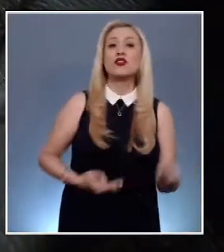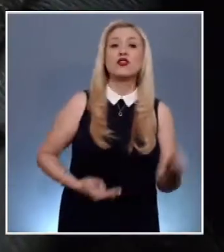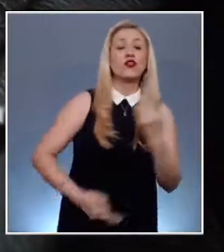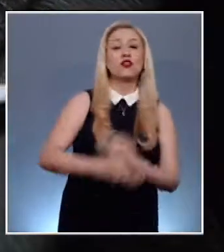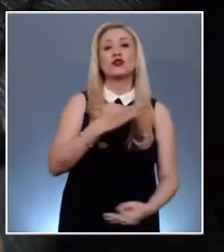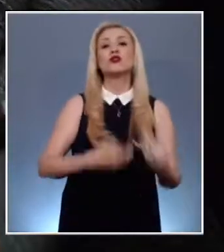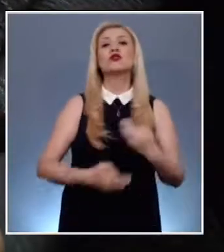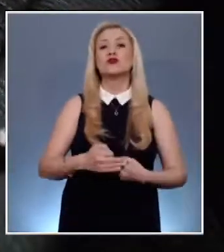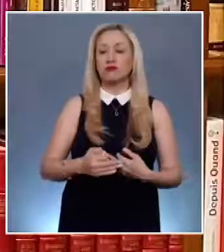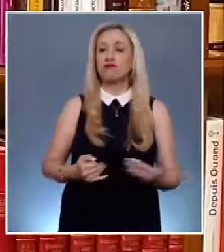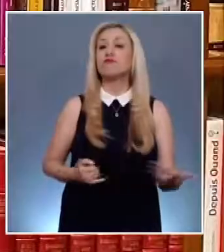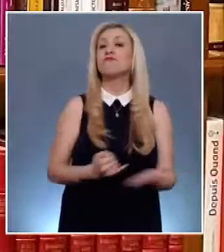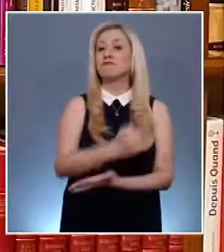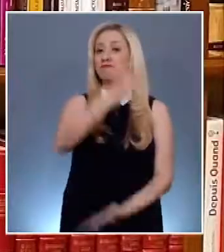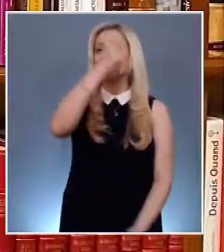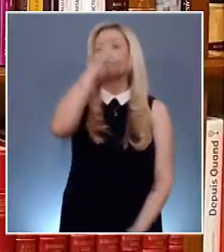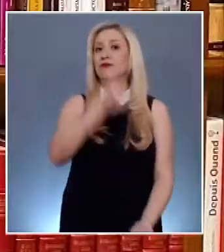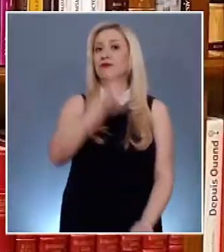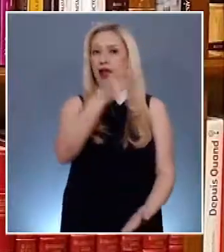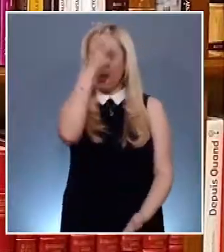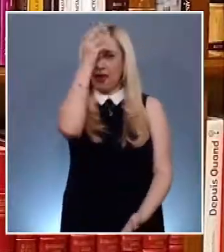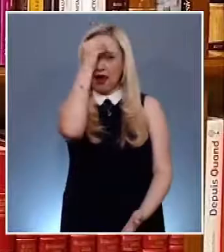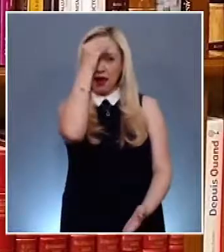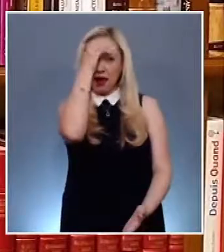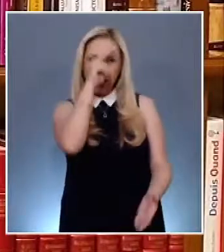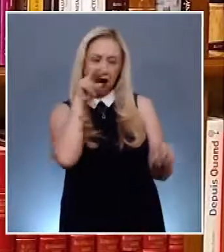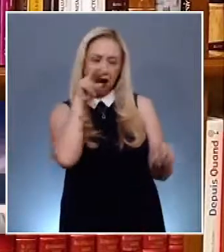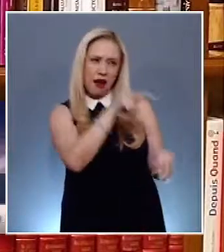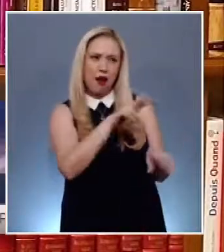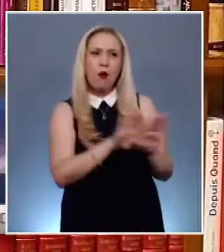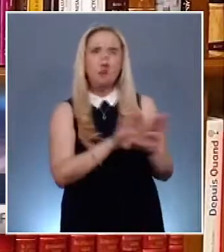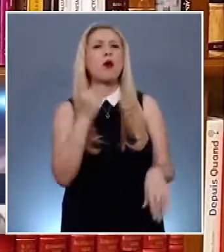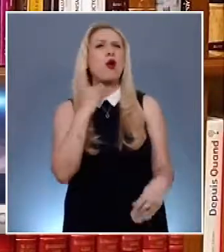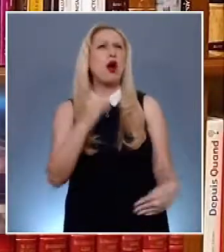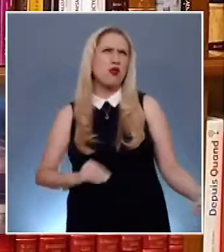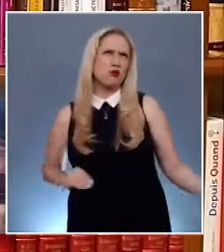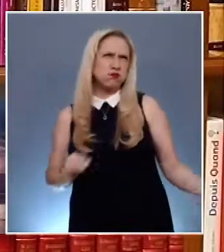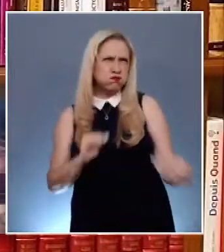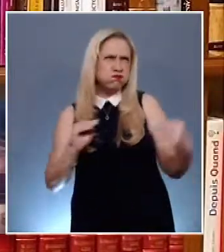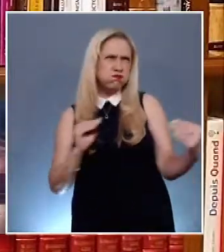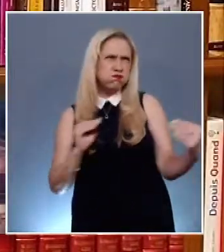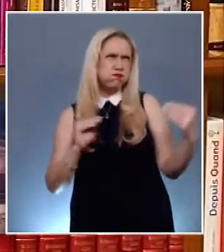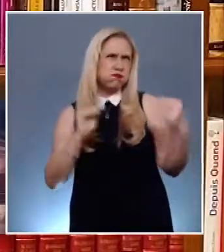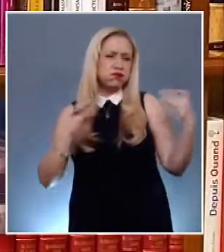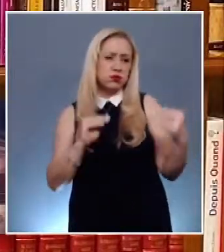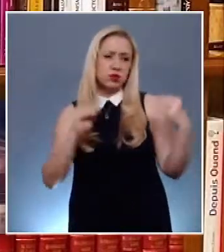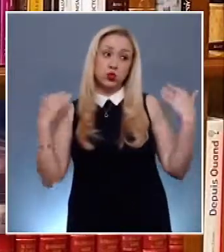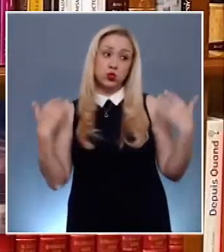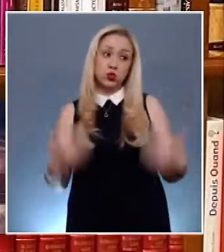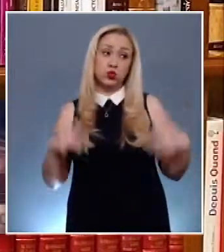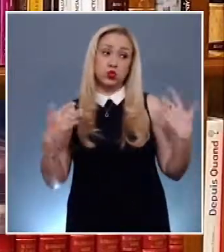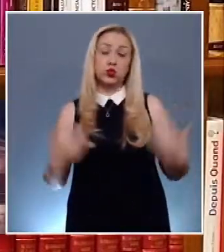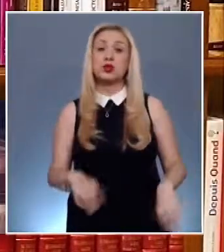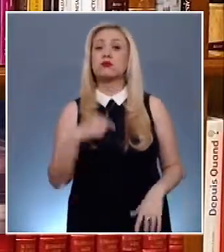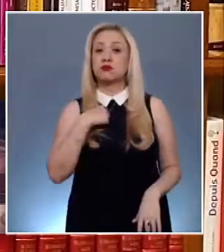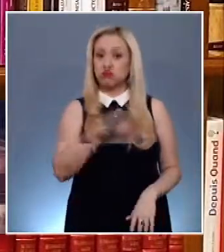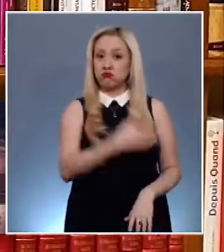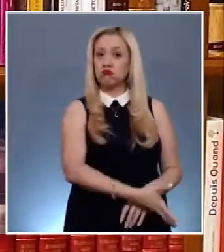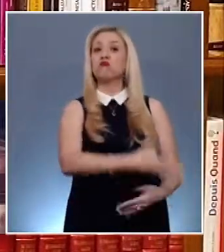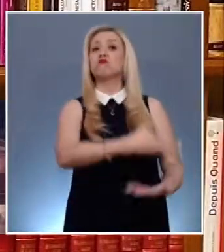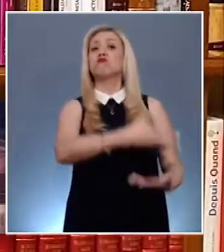de los abogados litigantes. Los funcionarios de los poderes judiciales aprendemos de los litigantes, de los abogados postulantes,